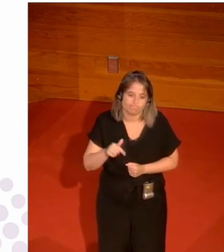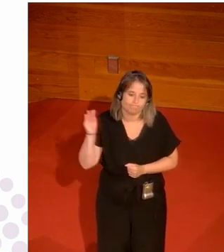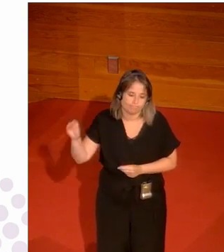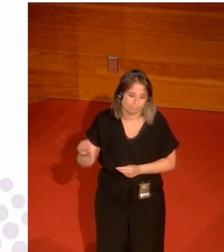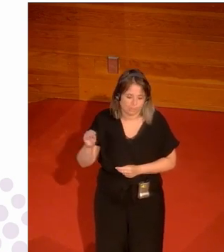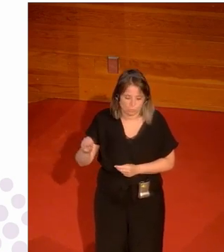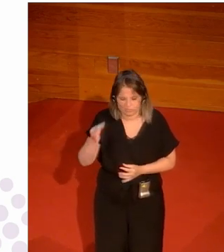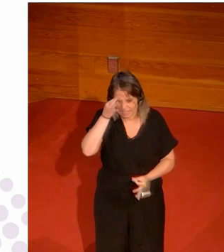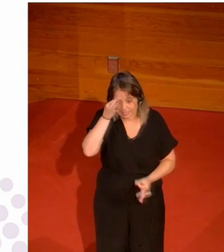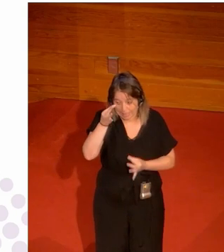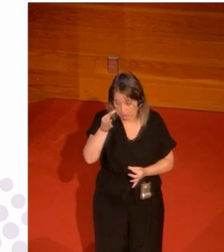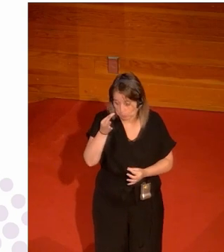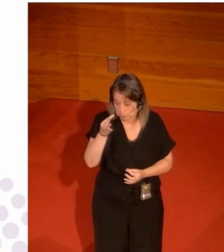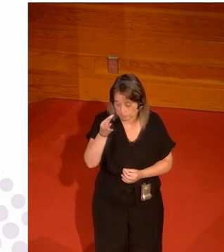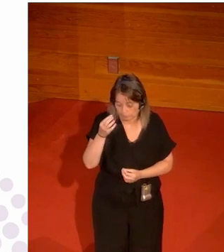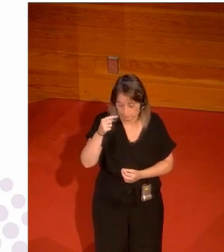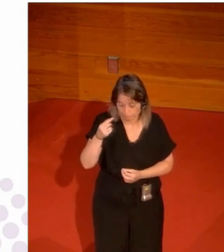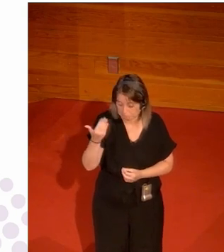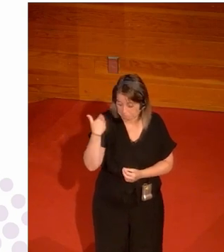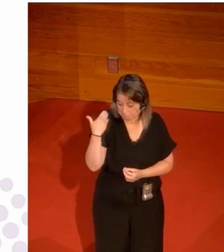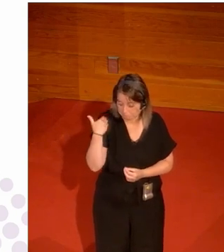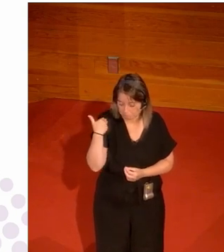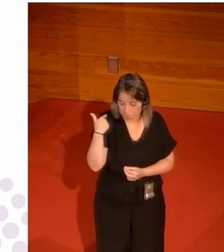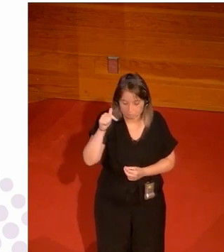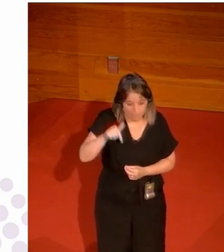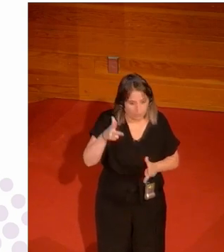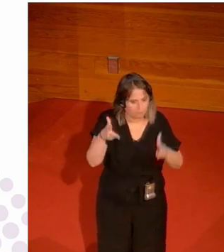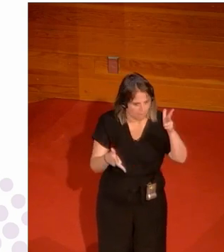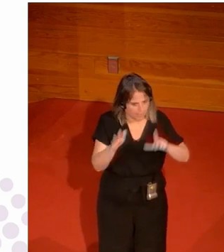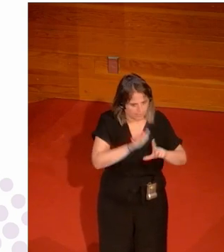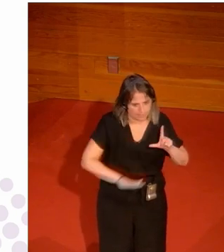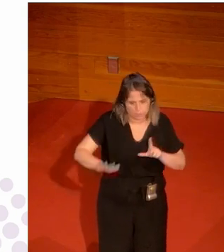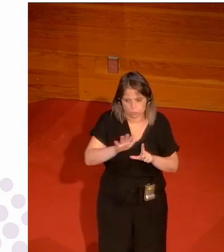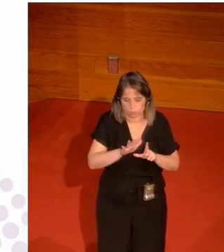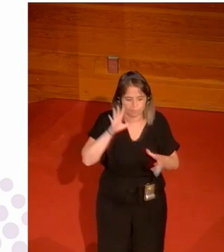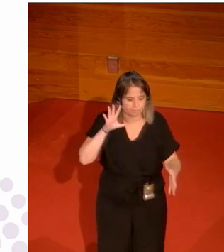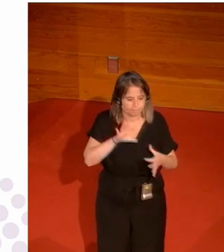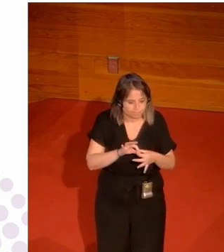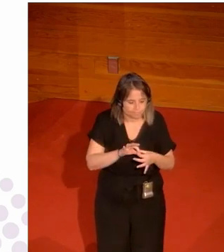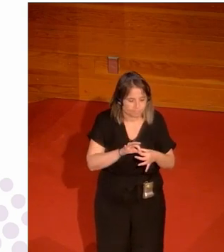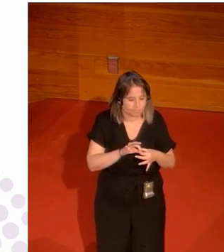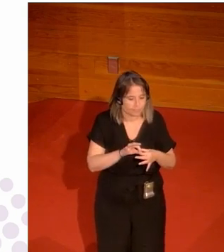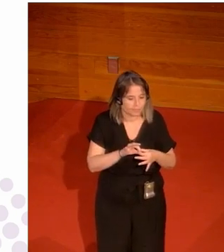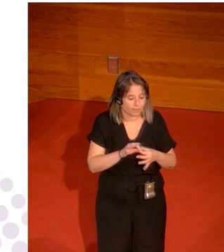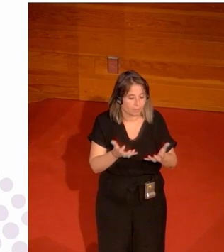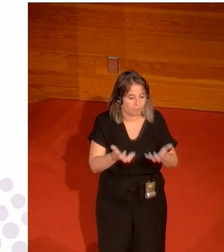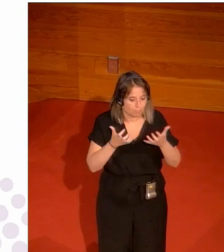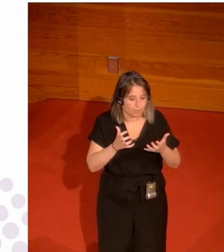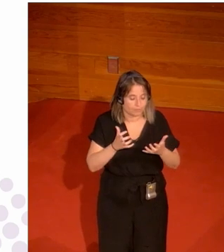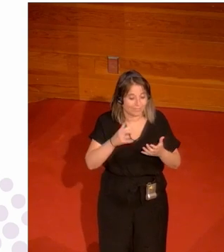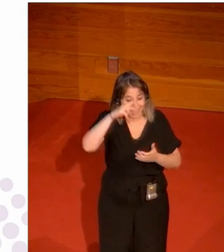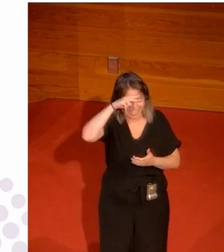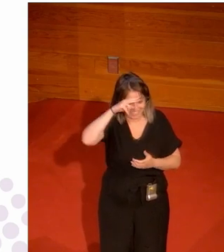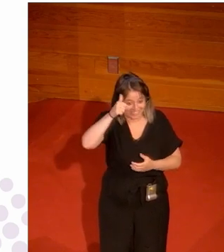es simplemente un dato muy reciente aquí en aquí en el País Vasco a propósito de la consecución del título de Copa del